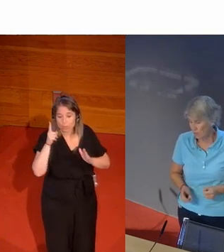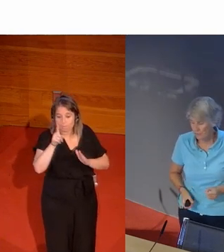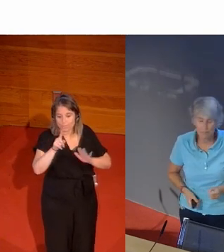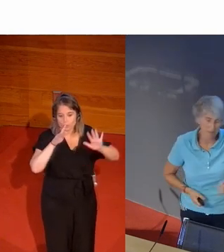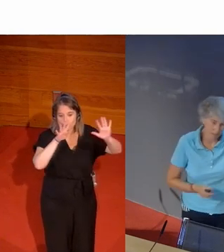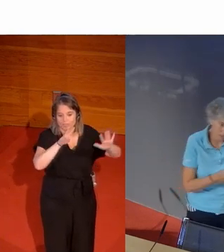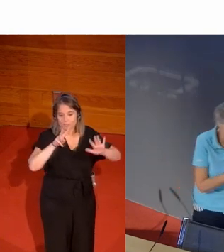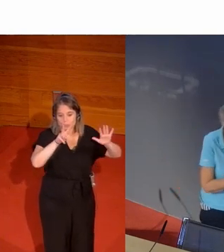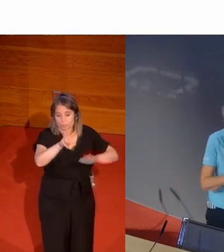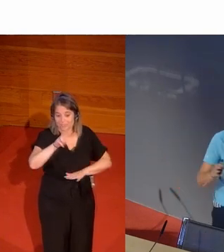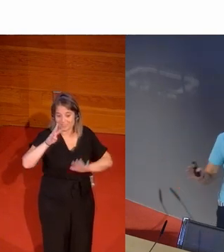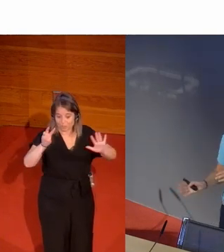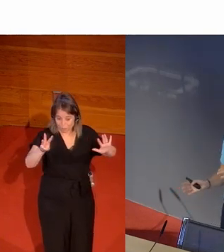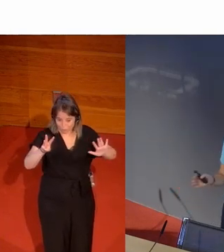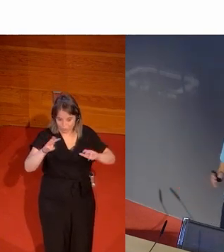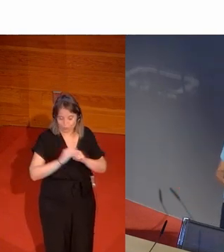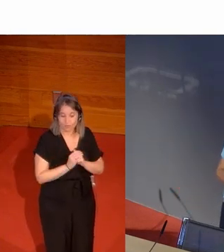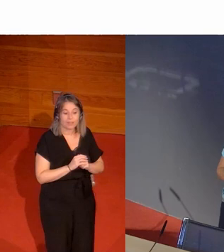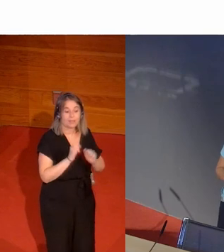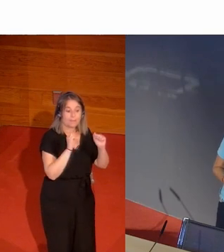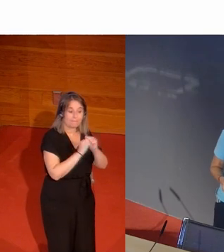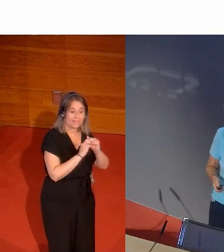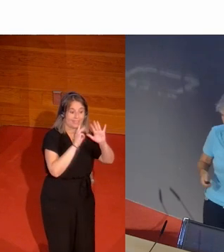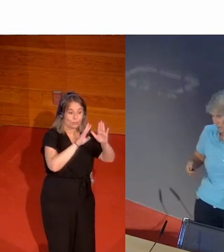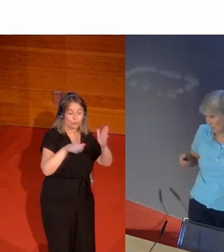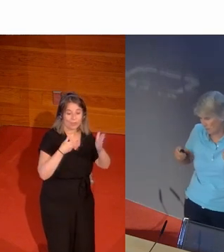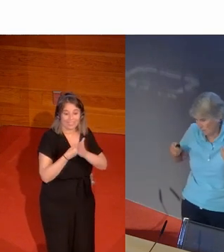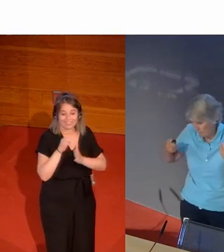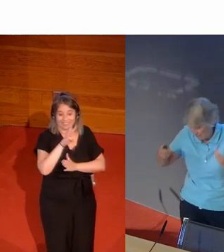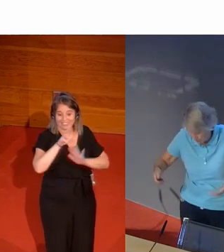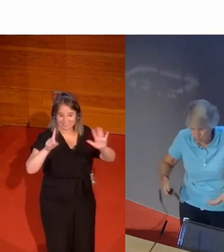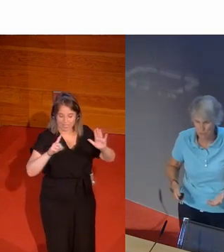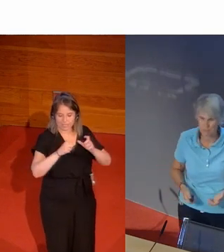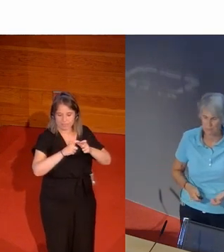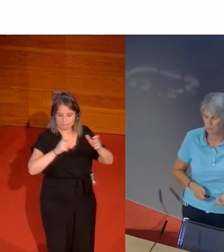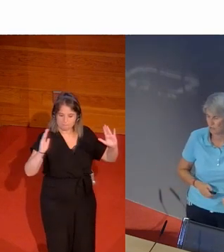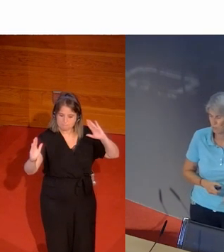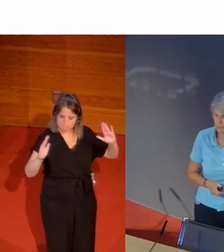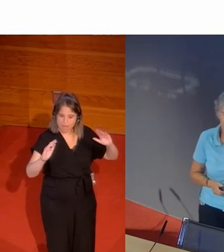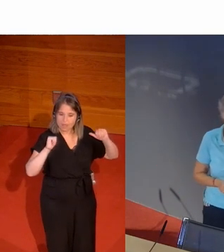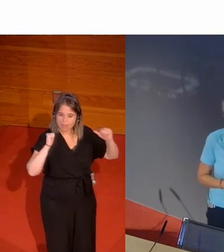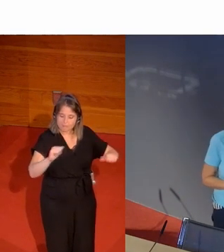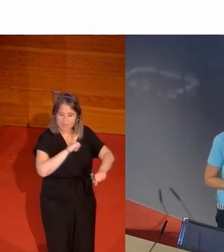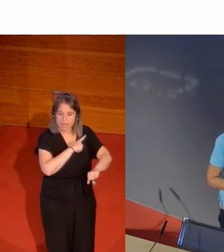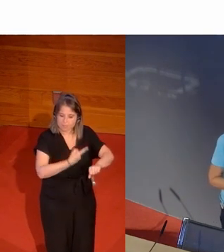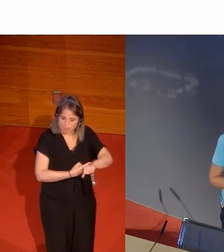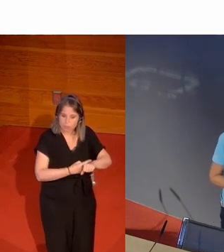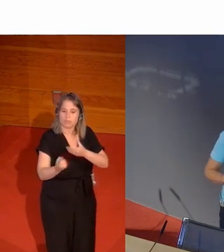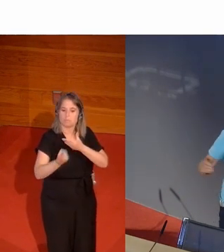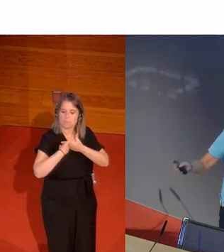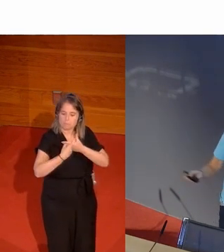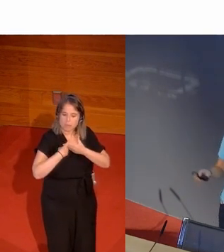y entre el 28 y el 36 empieza a aparecer muchas más disciplinas olímpicas en donde están las